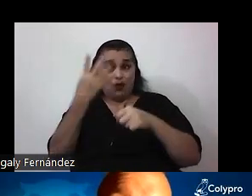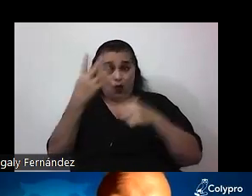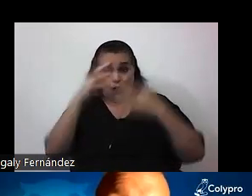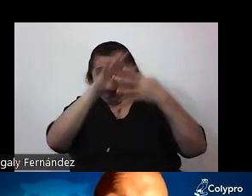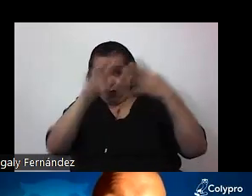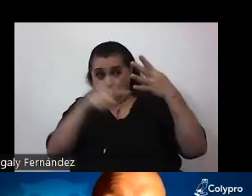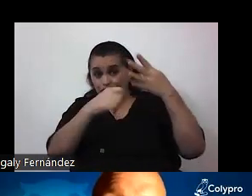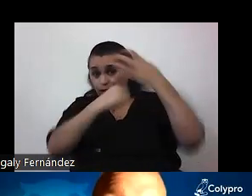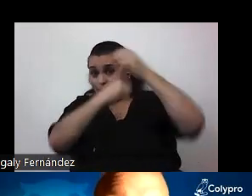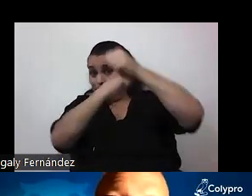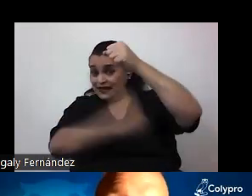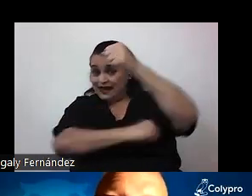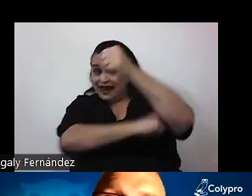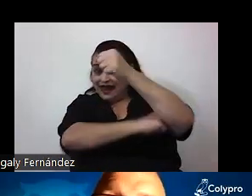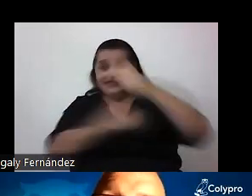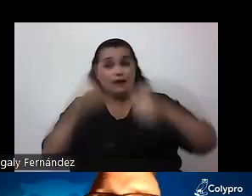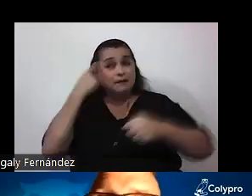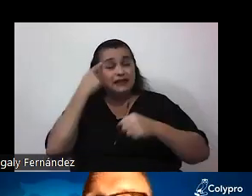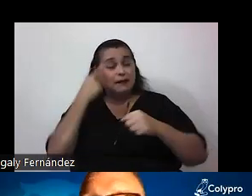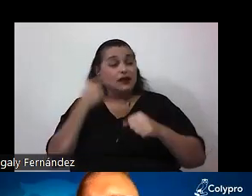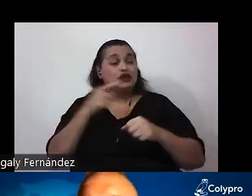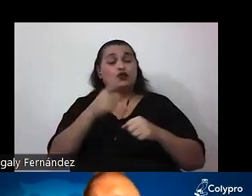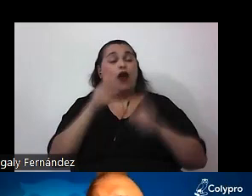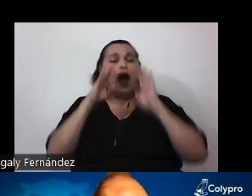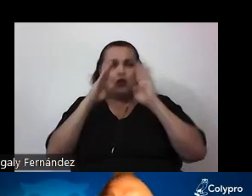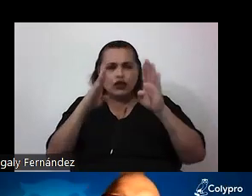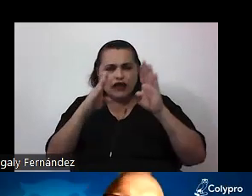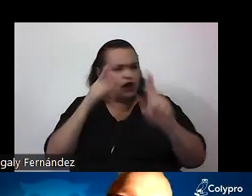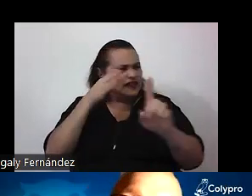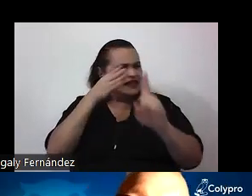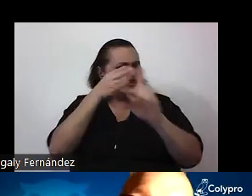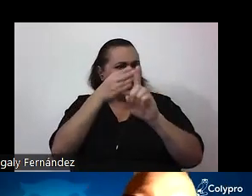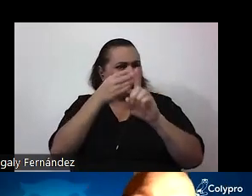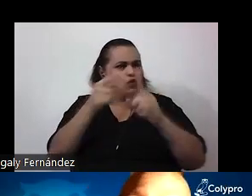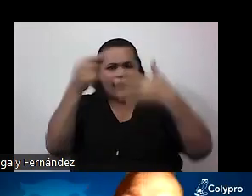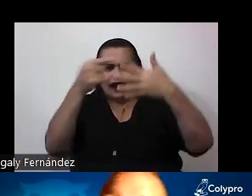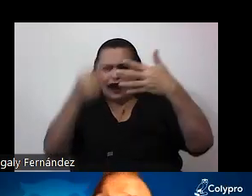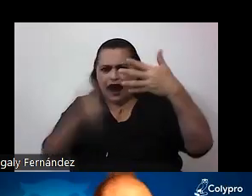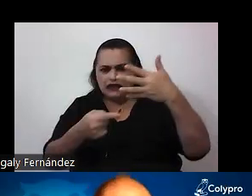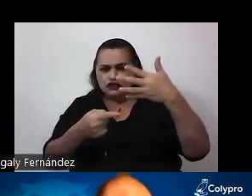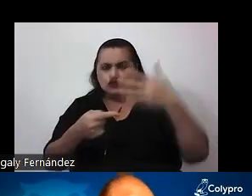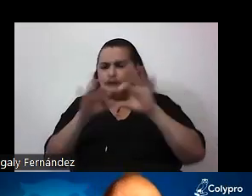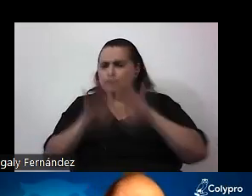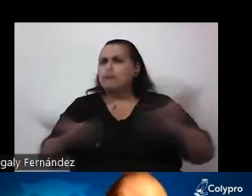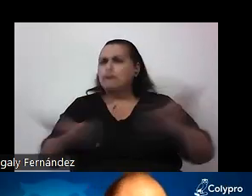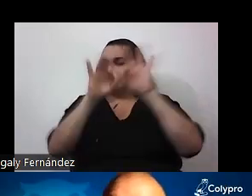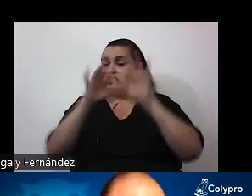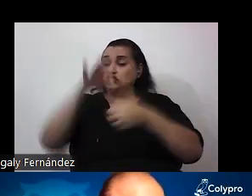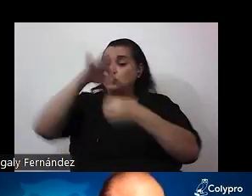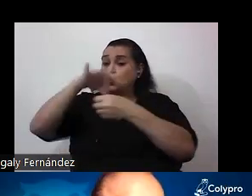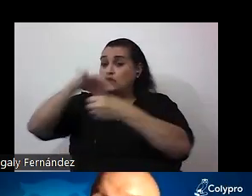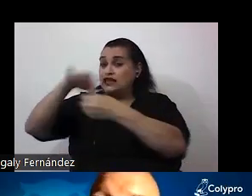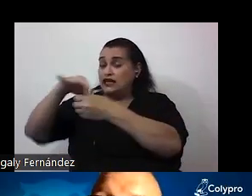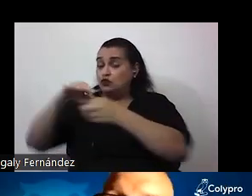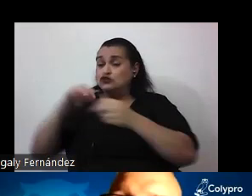proponíamos para el pensamiento crítico abordaje directo de casos relevantes porque el caso de los cultivos transgénicos al menos en Argentina ustedes me